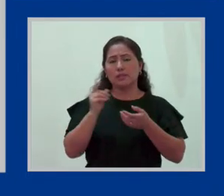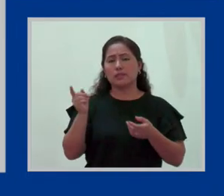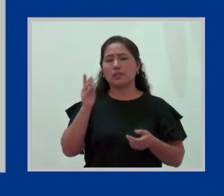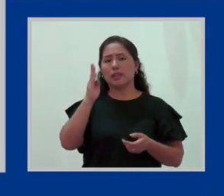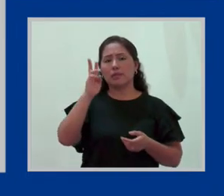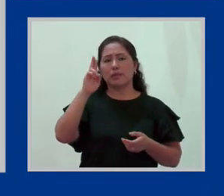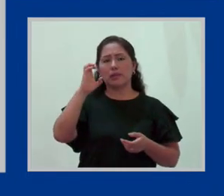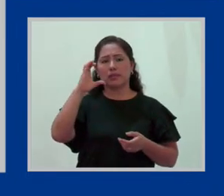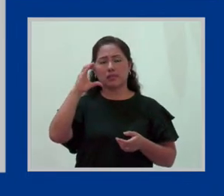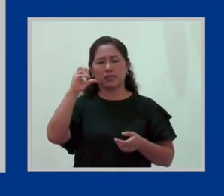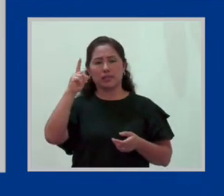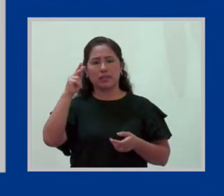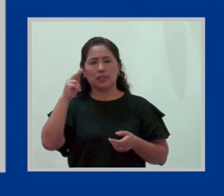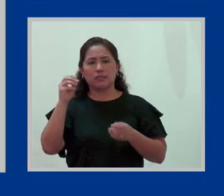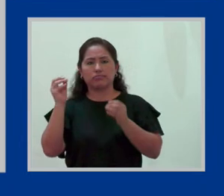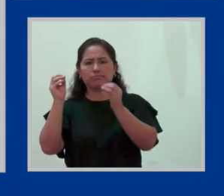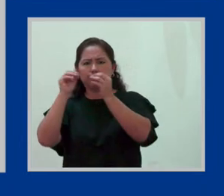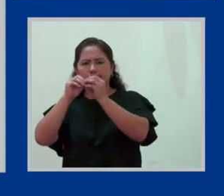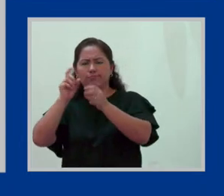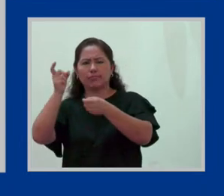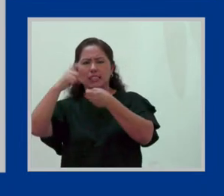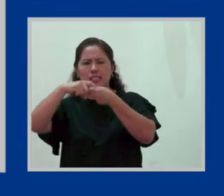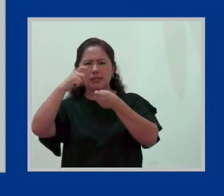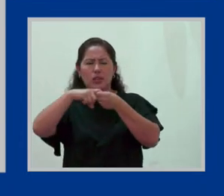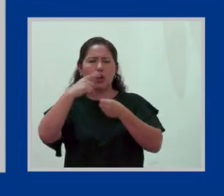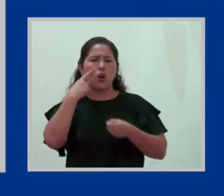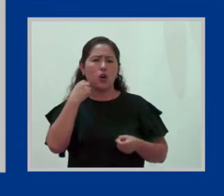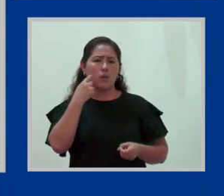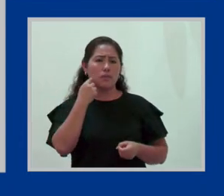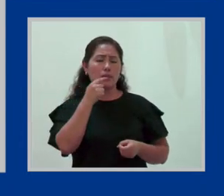participación laboral entre hombres y mujeres.